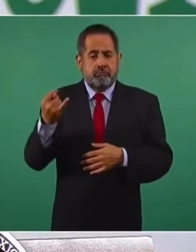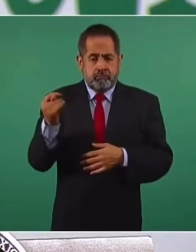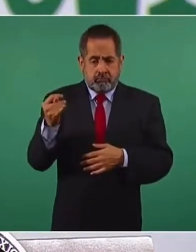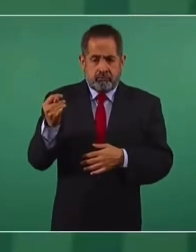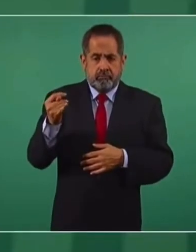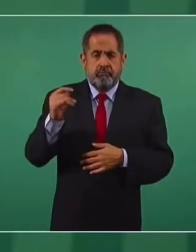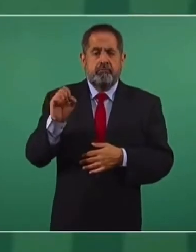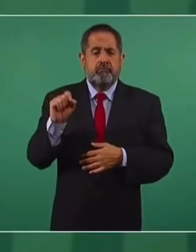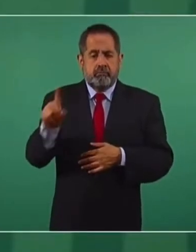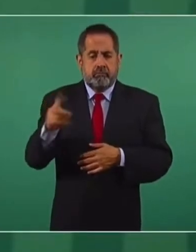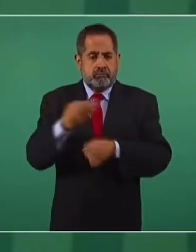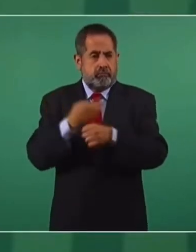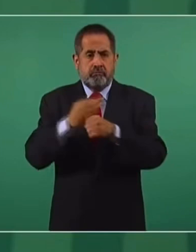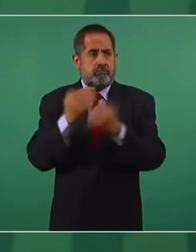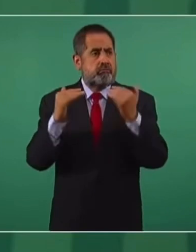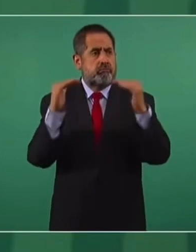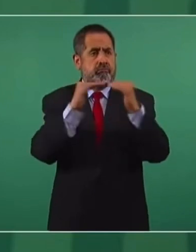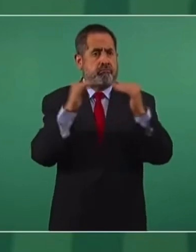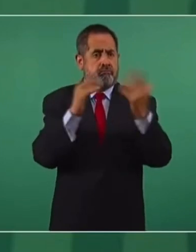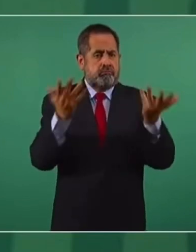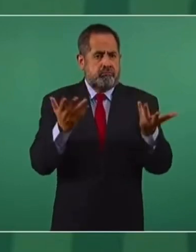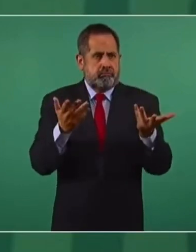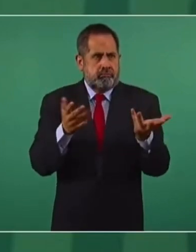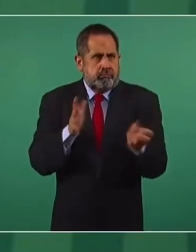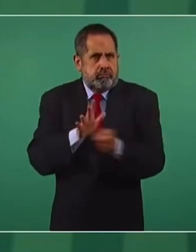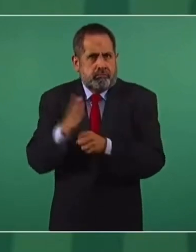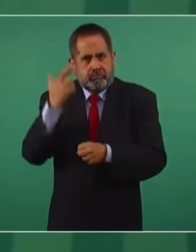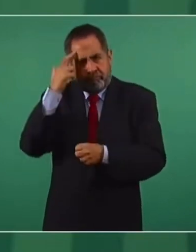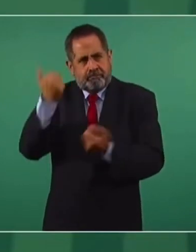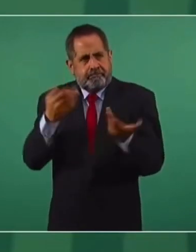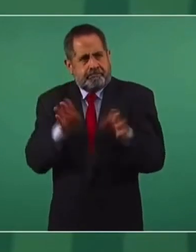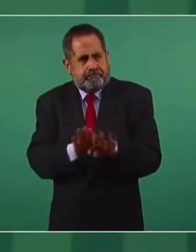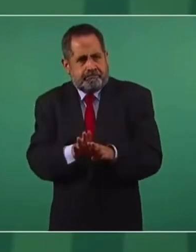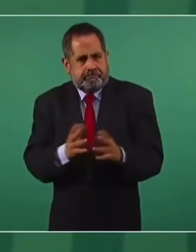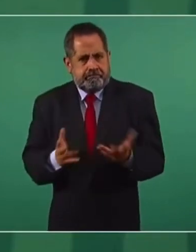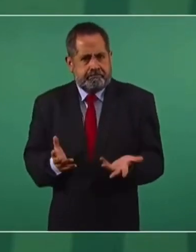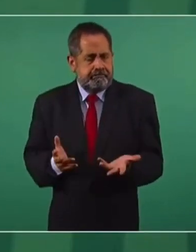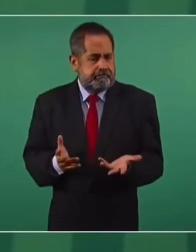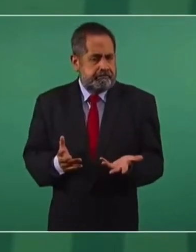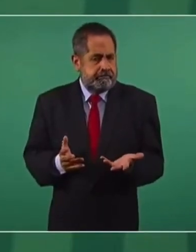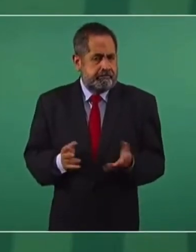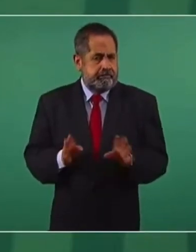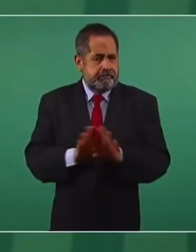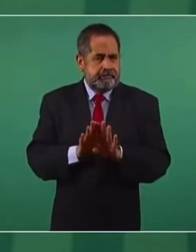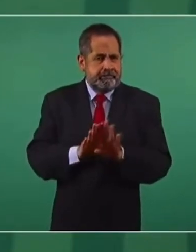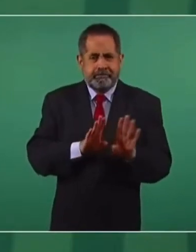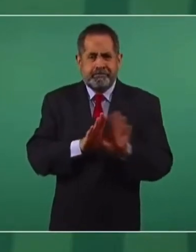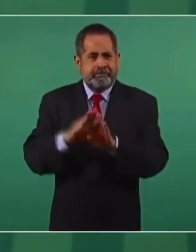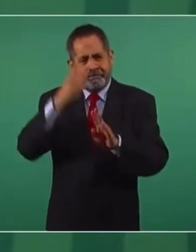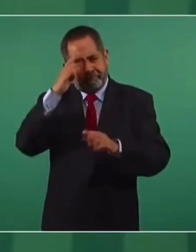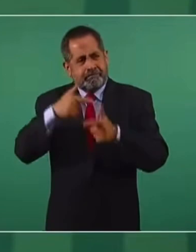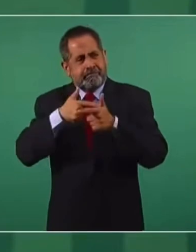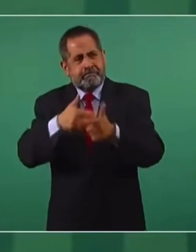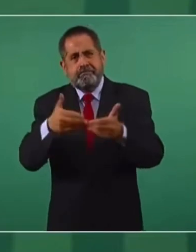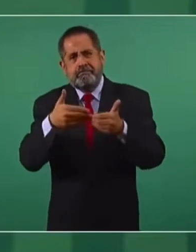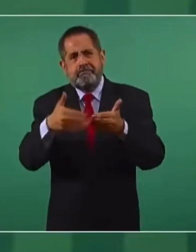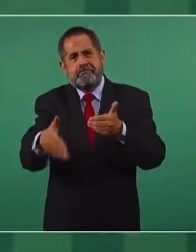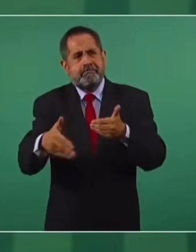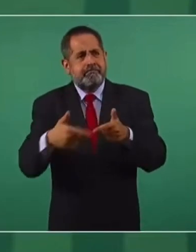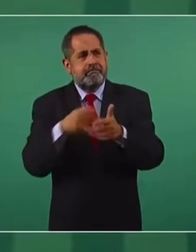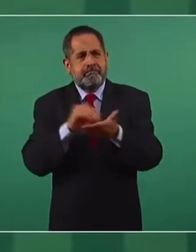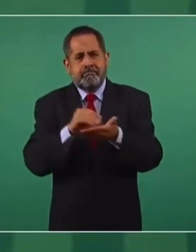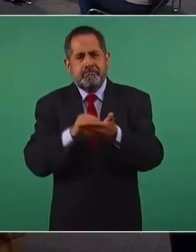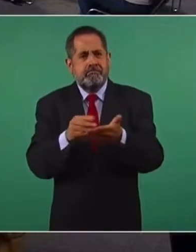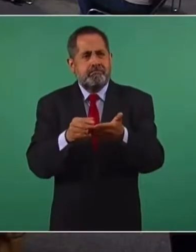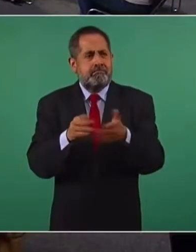vacunación al día de hoy. ¿Cuál sería la razón entonces de mantener o prolongar innecesariamente